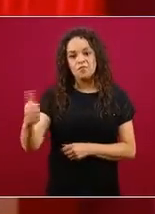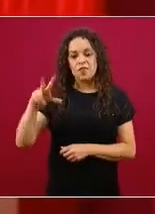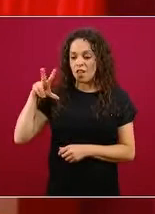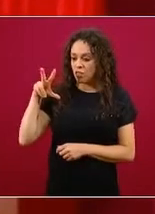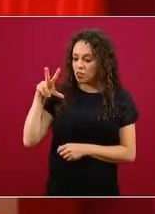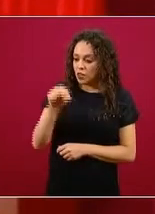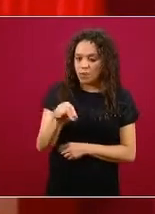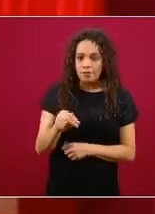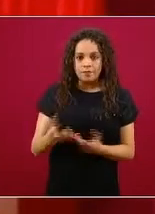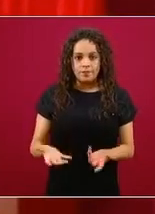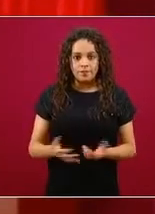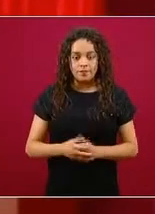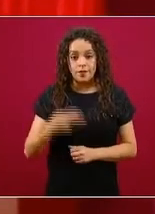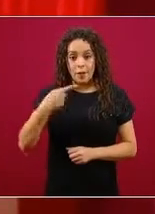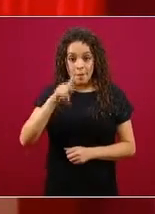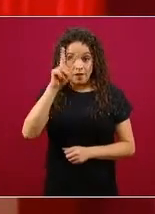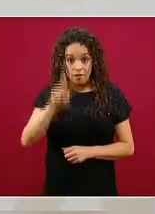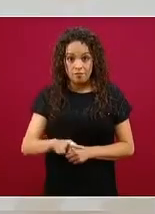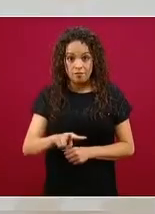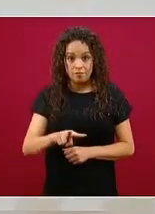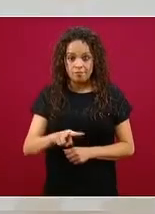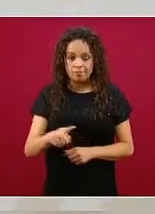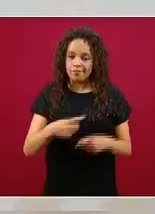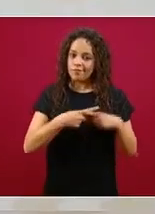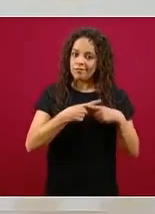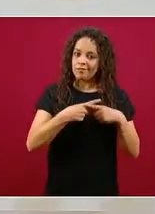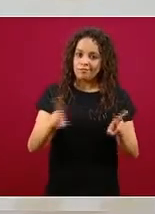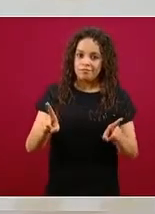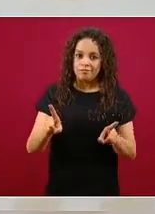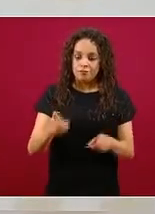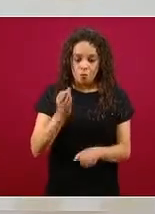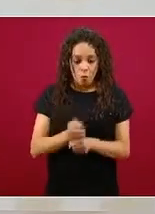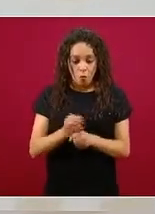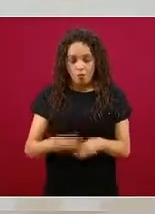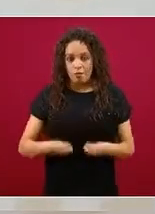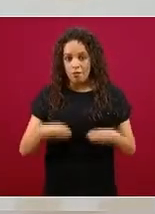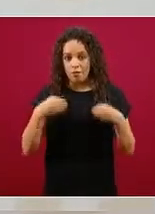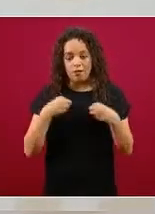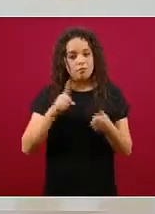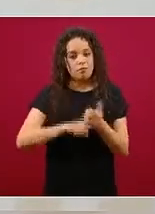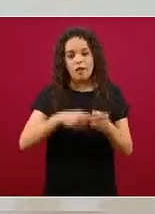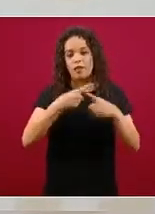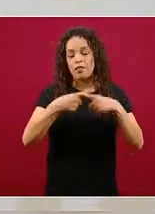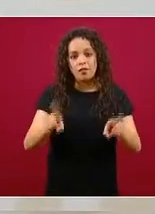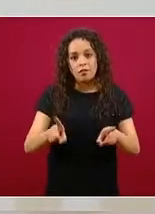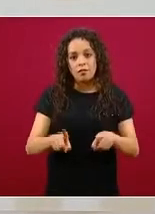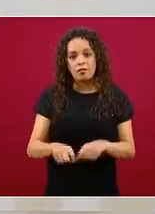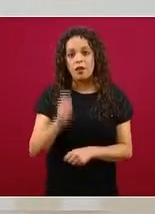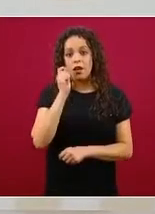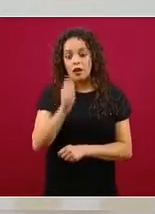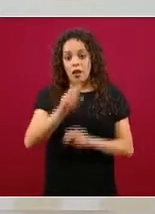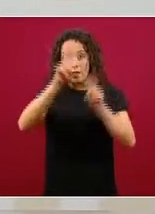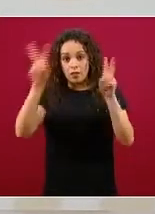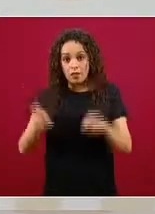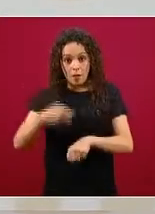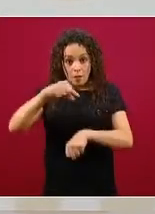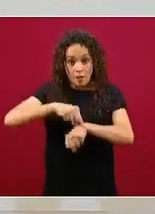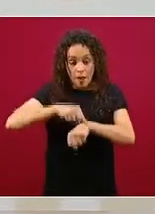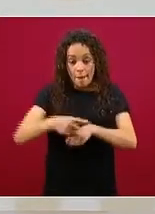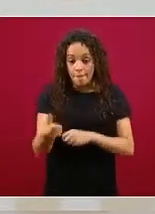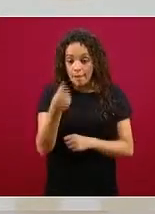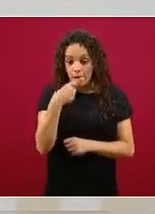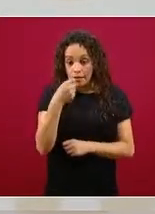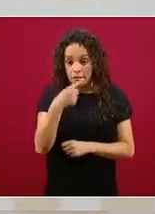Pero desafortunadamente la realidad no es así. en la salud, en la medicina, en la salud pública hay matices,